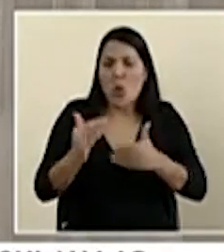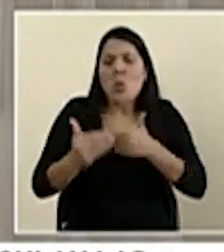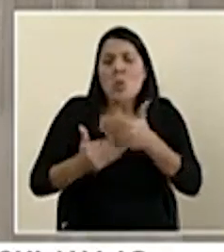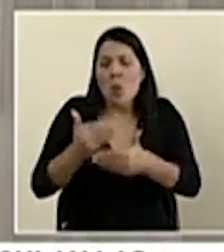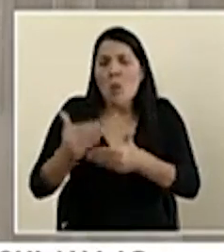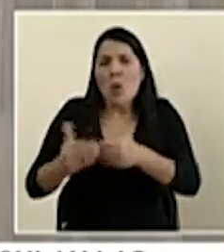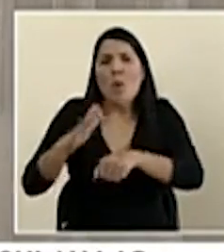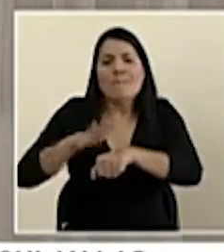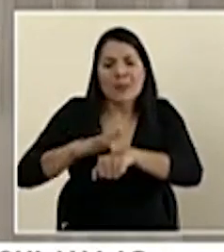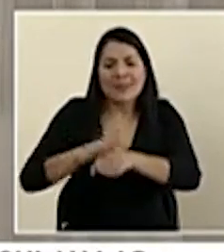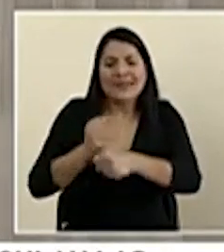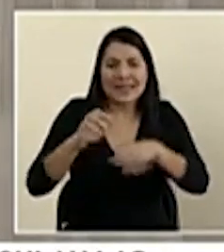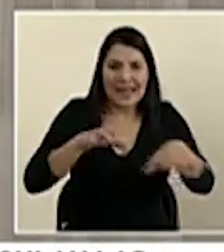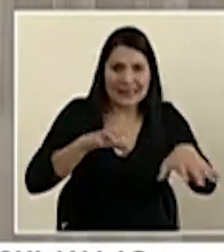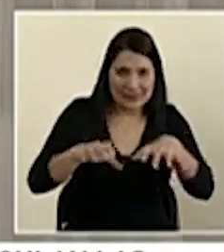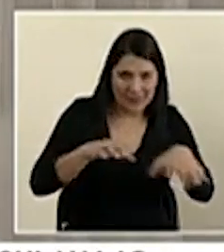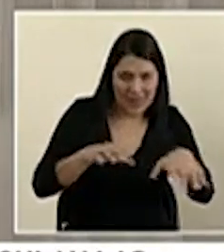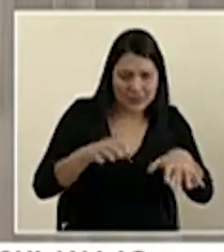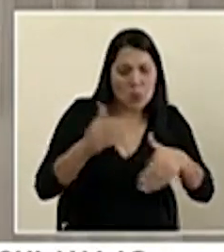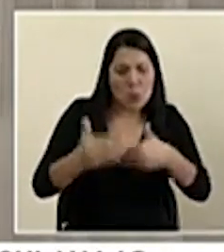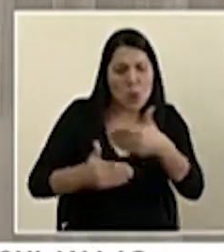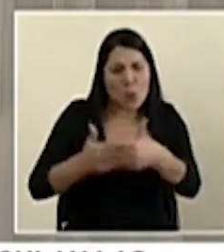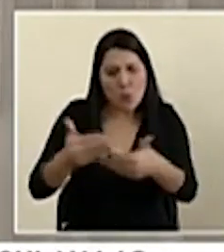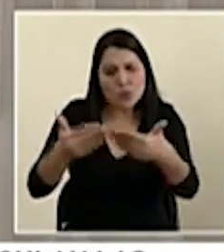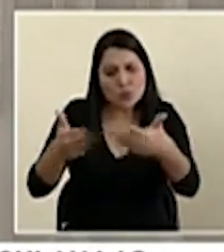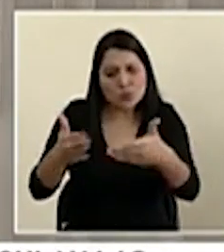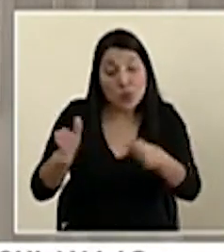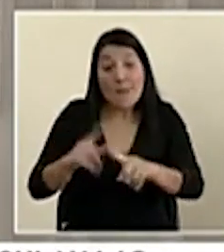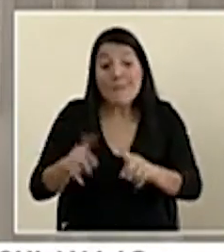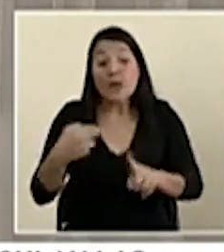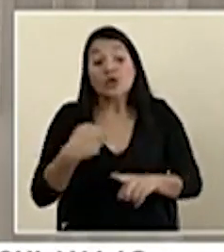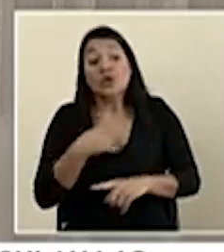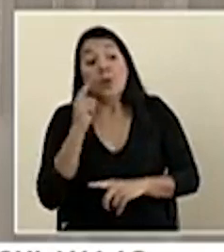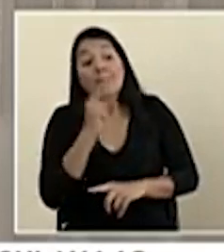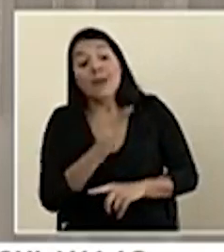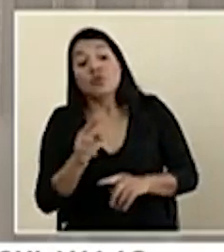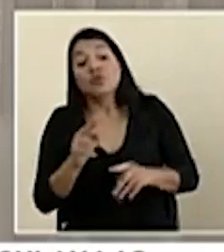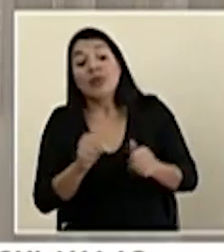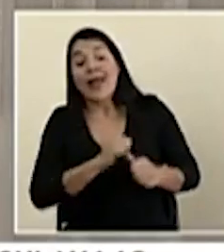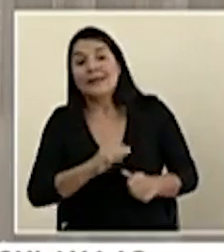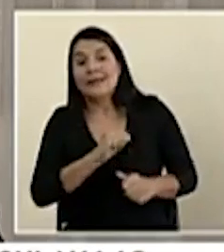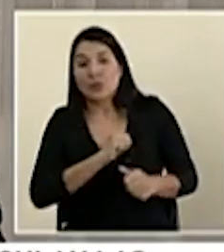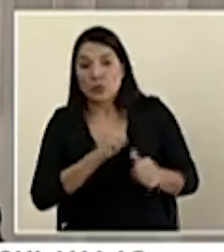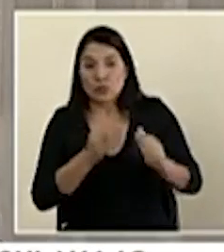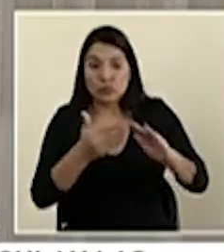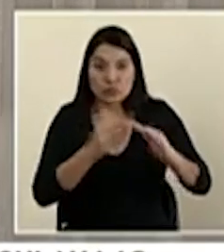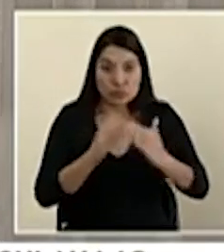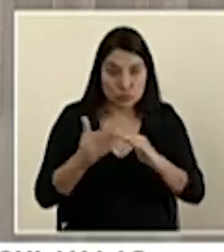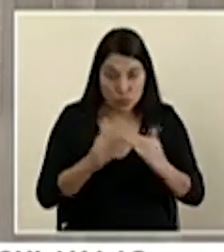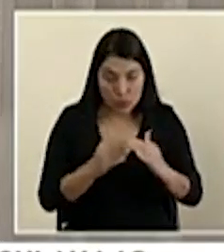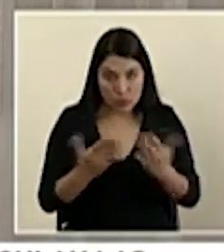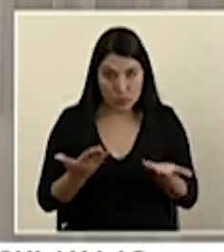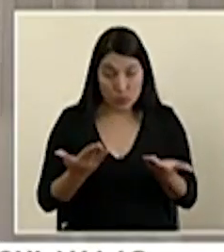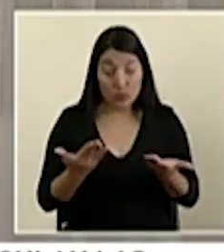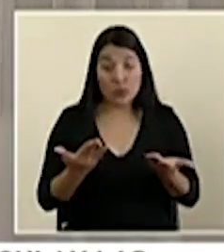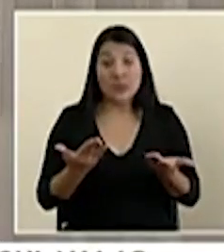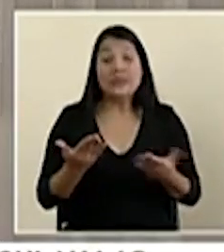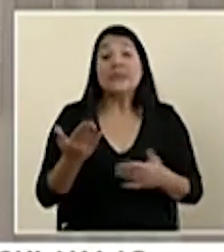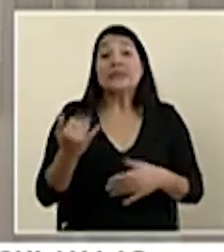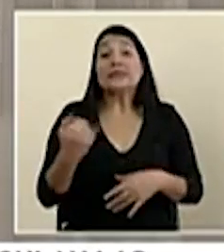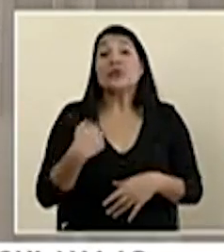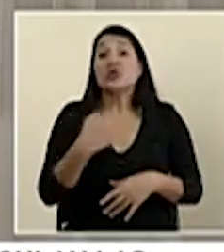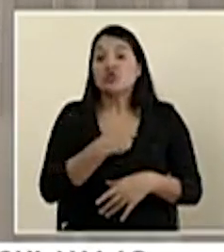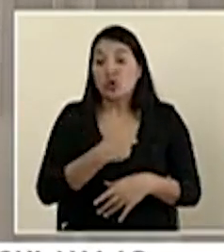que no se han podido hacer hasta el momento, pero vamos viendo la respuesta inmediata. Y esa respuesta vamos a verla porque si los